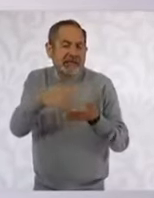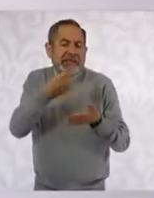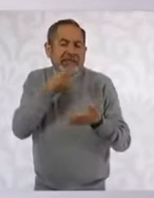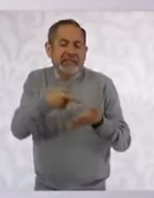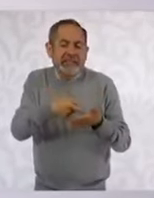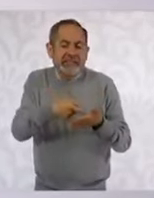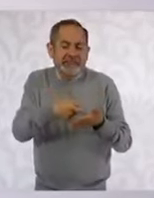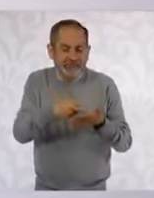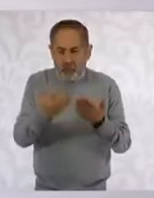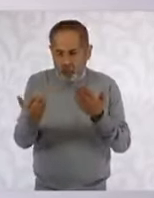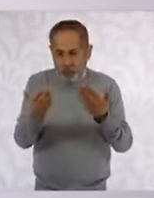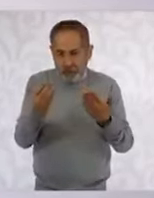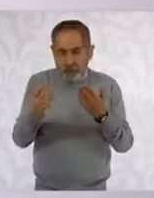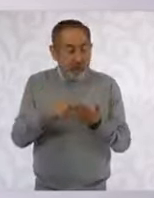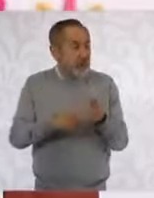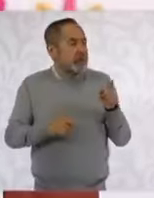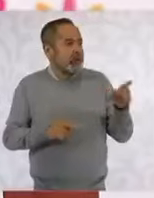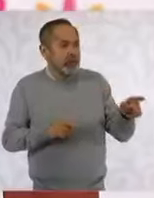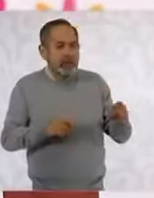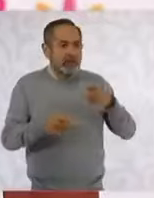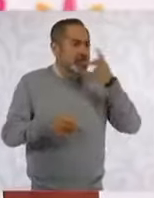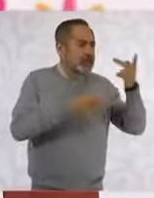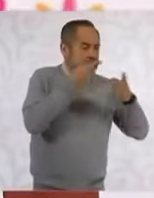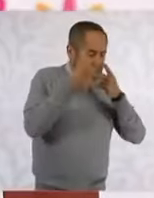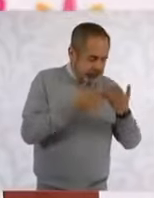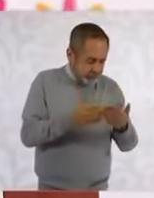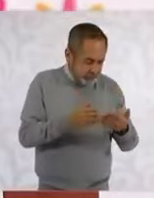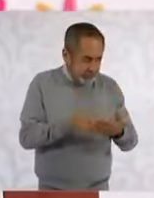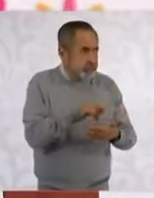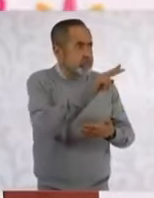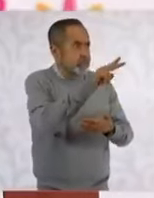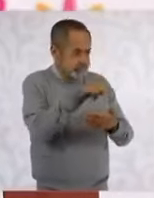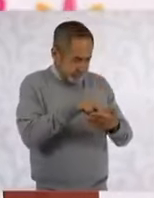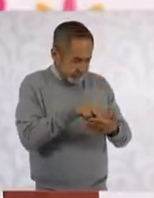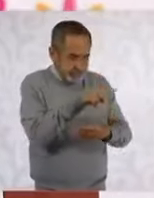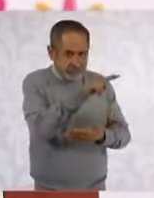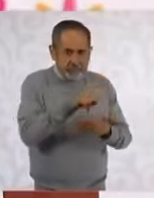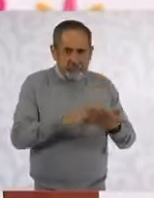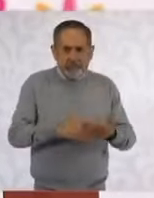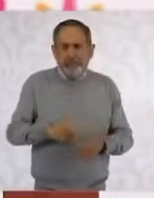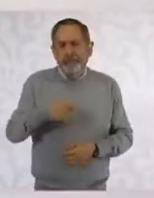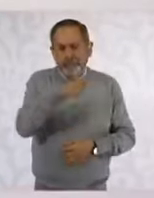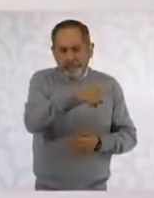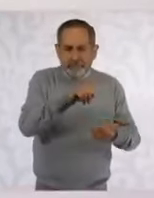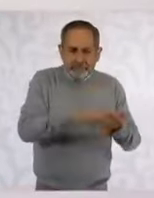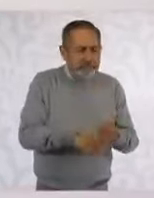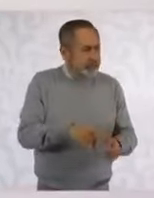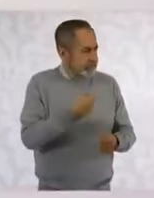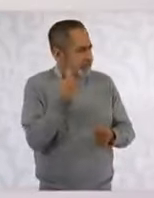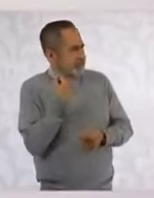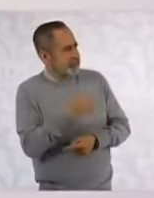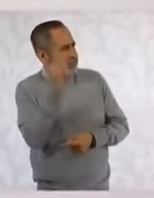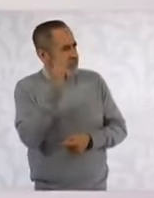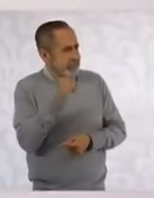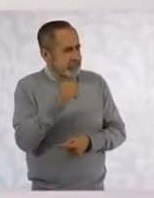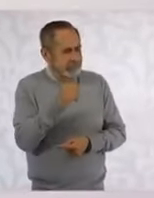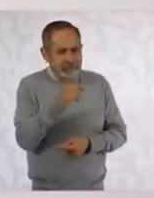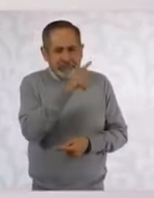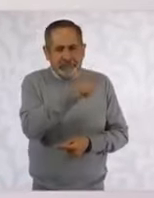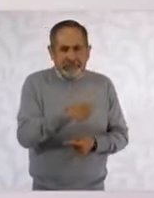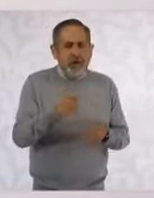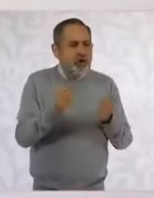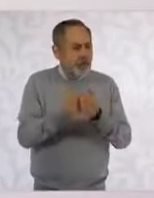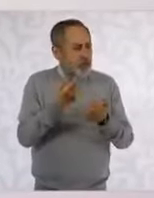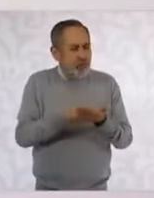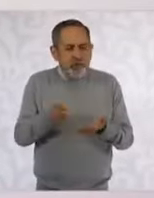y compárenlo con las declaraciones que está haciendo. O vamos a juntarlo, está haciendo el ridículo y aparte, pues es traidor a